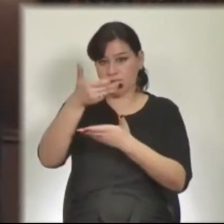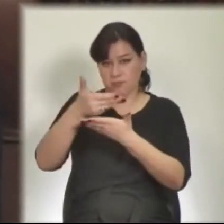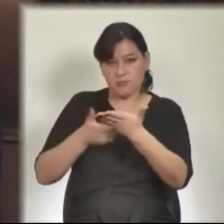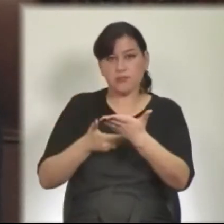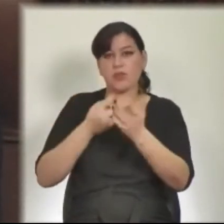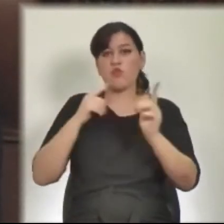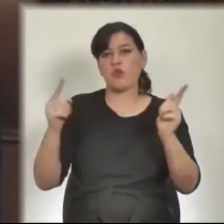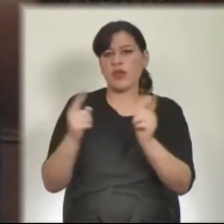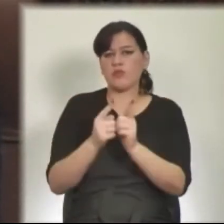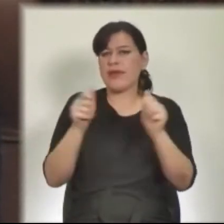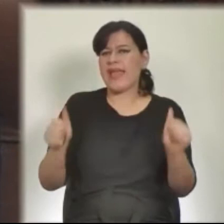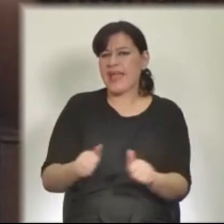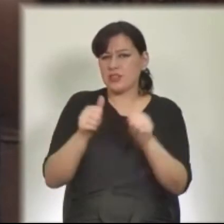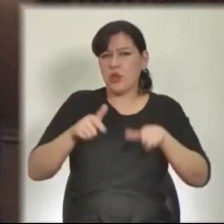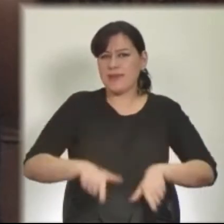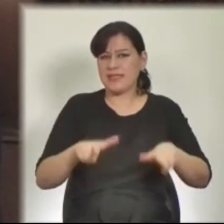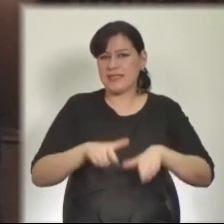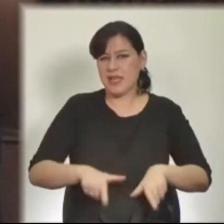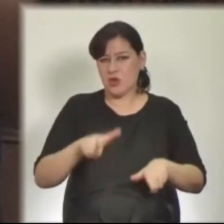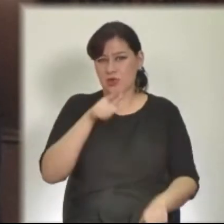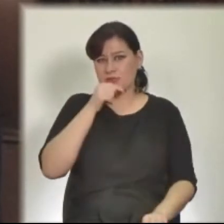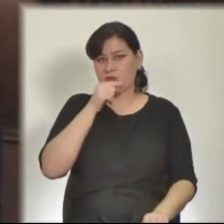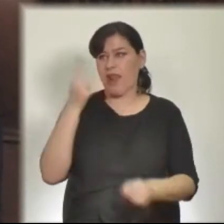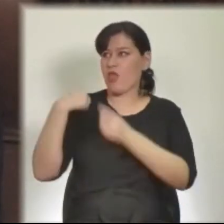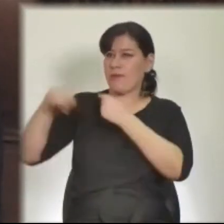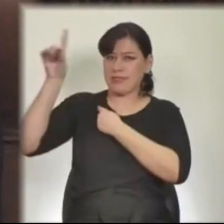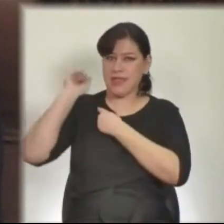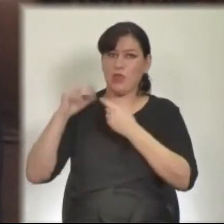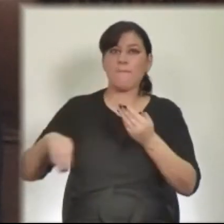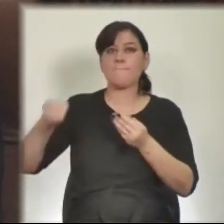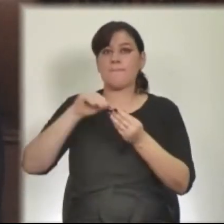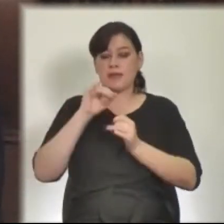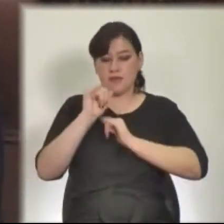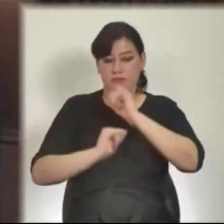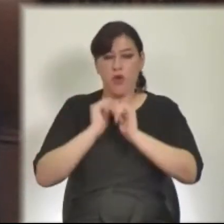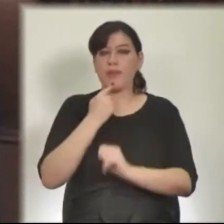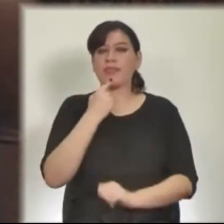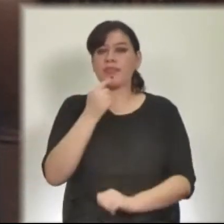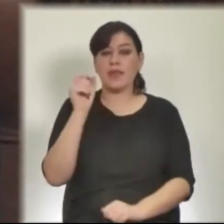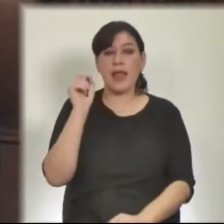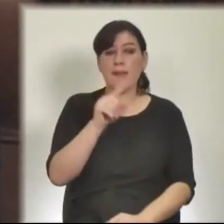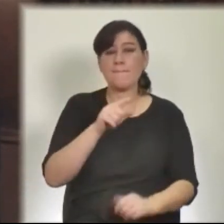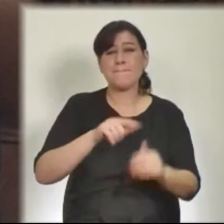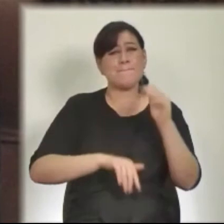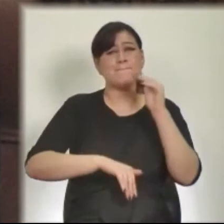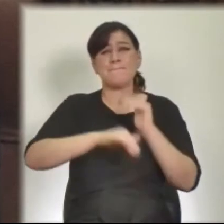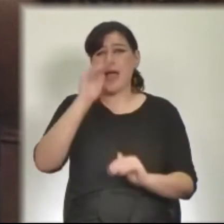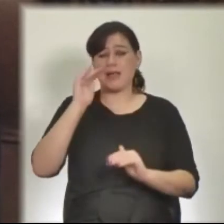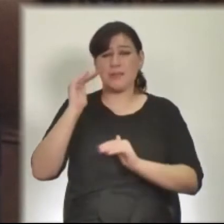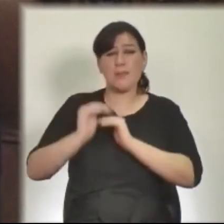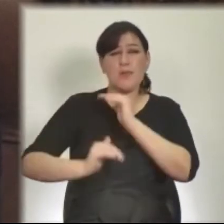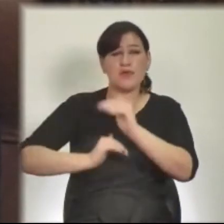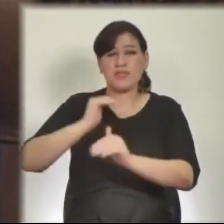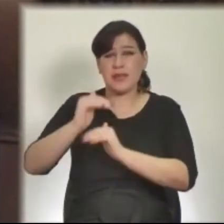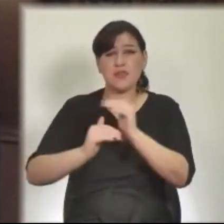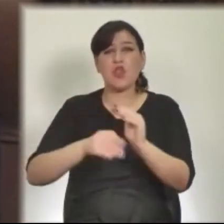Ministerio del Interior el año pasado. Entre otros datos del reporte, establece que fue el organismo con más procedimientos de